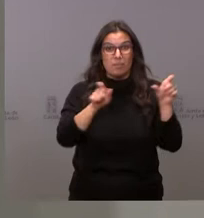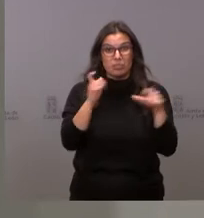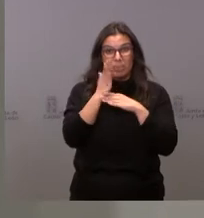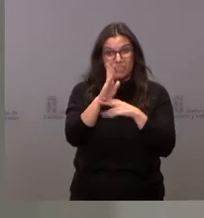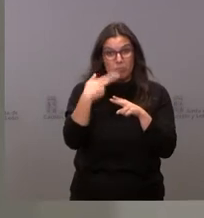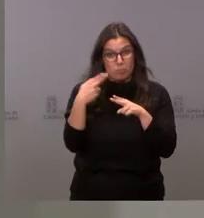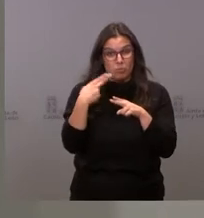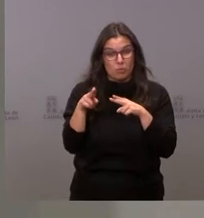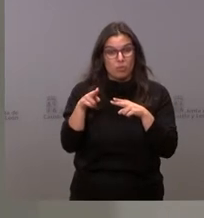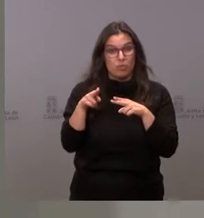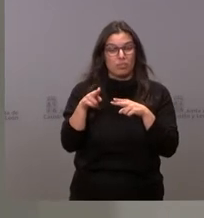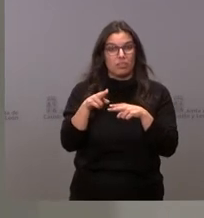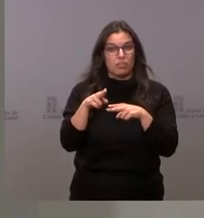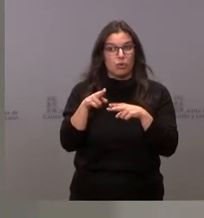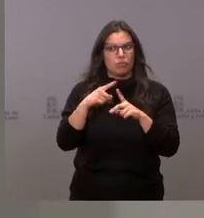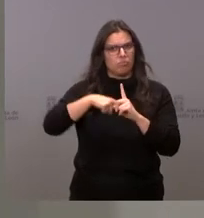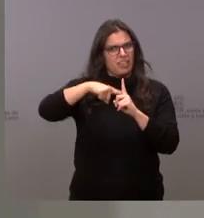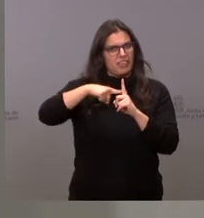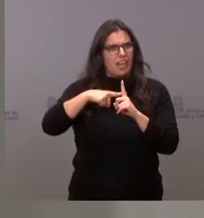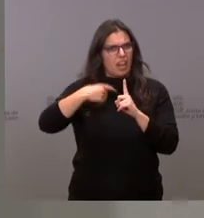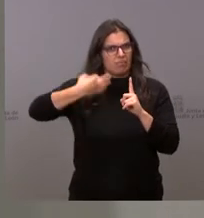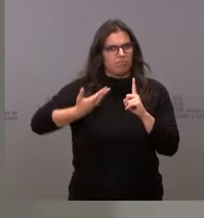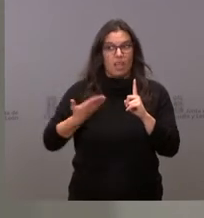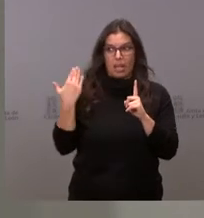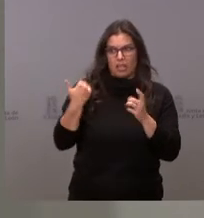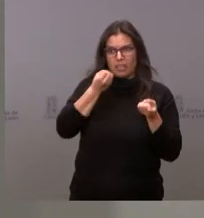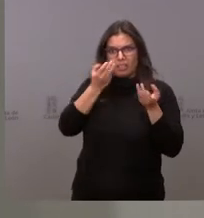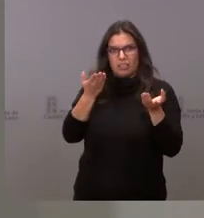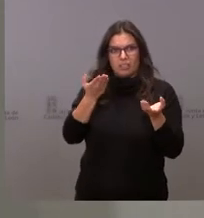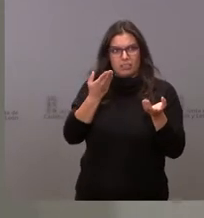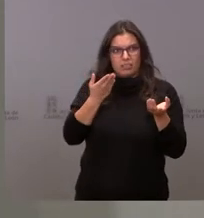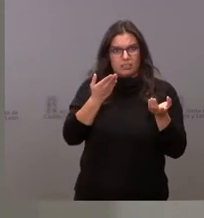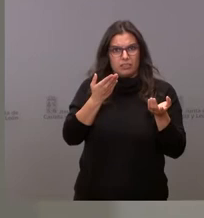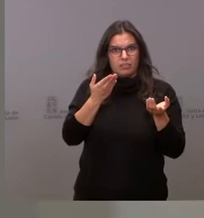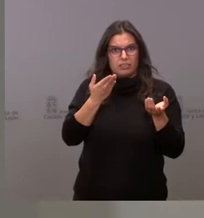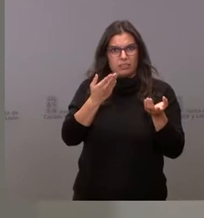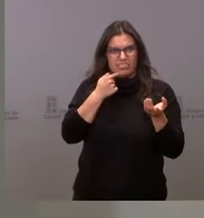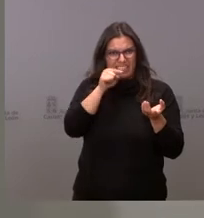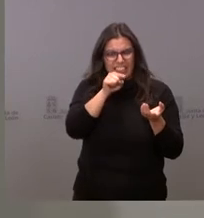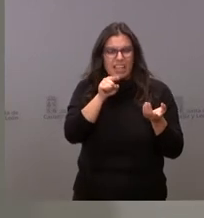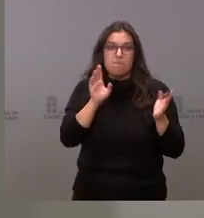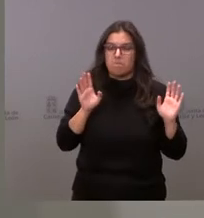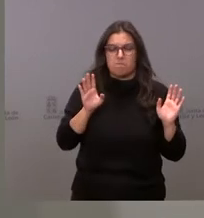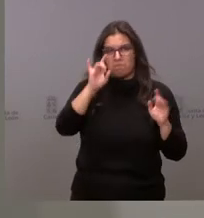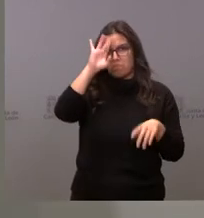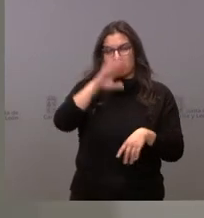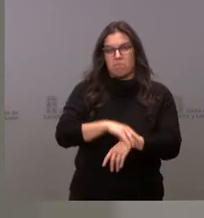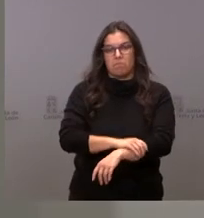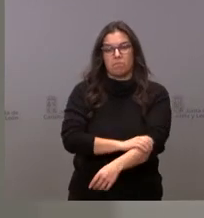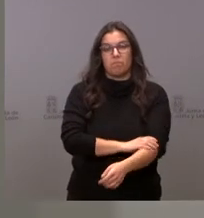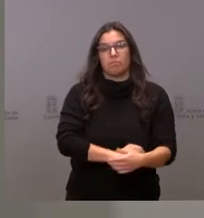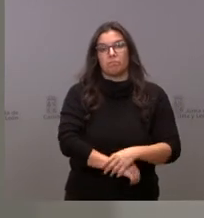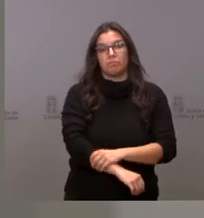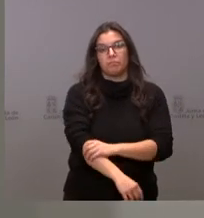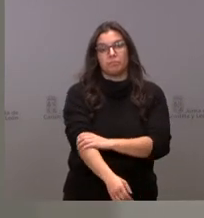del nivel de los que ayer hicieron estas declaraciones hagan estas declaraciones. Hombre, sería más sorprendente